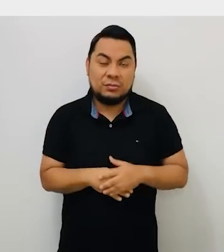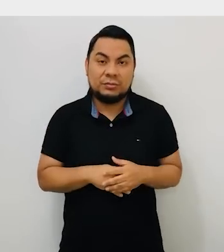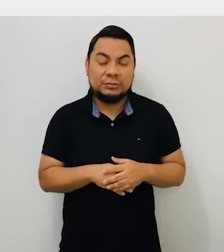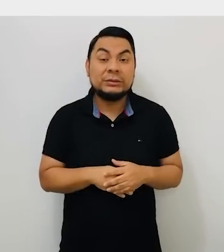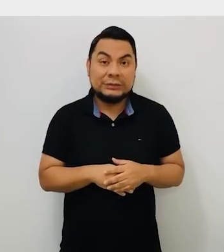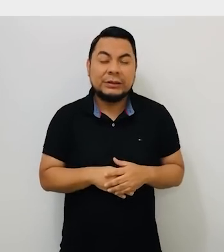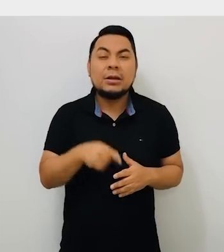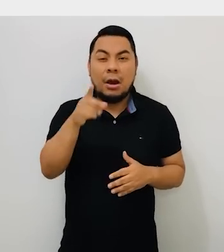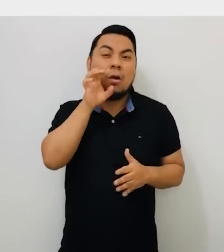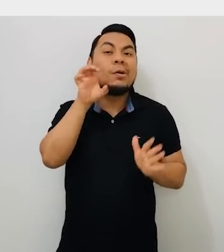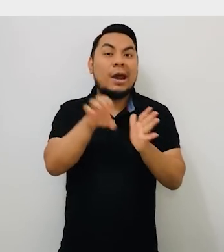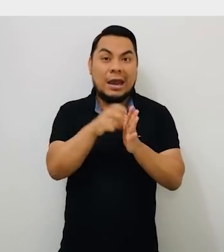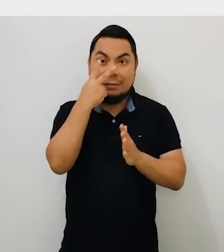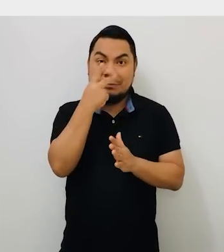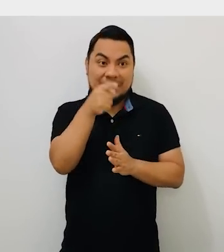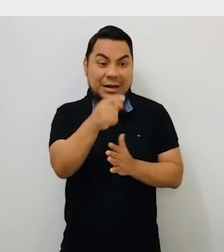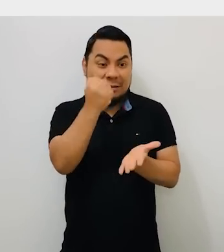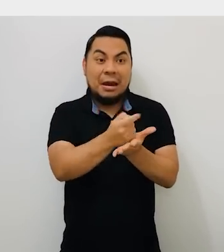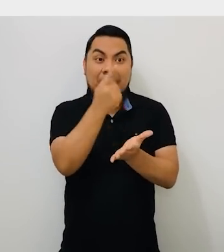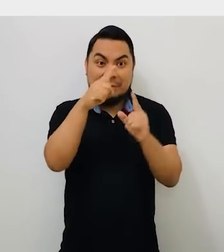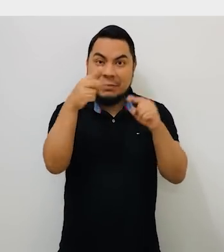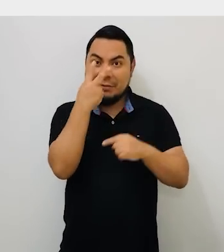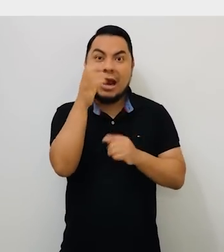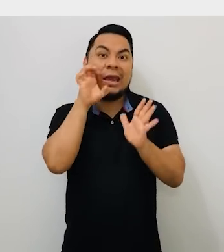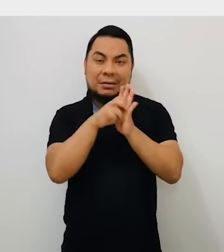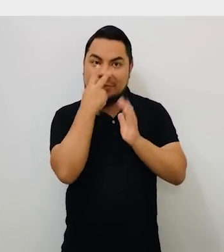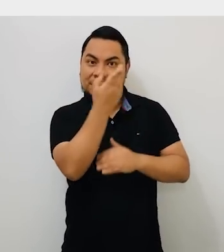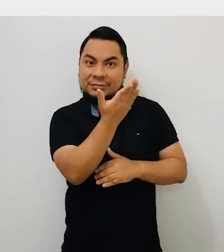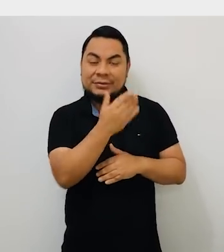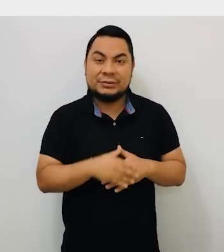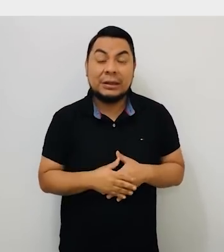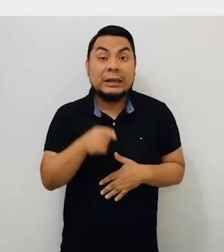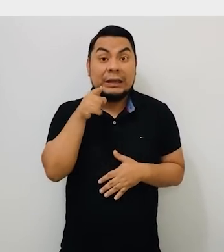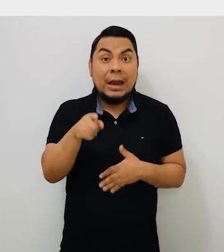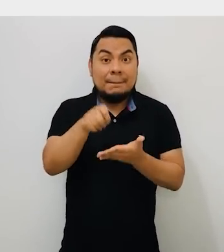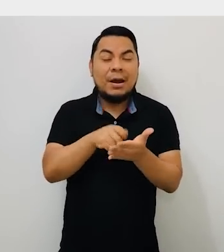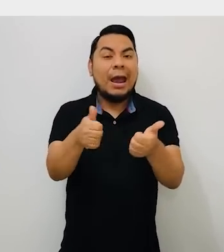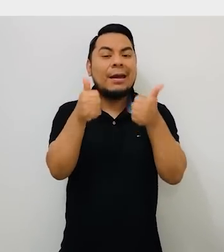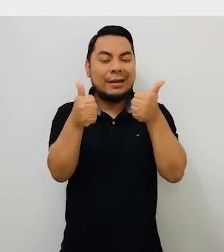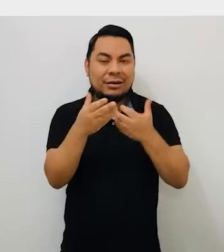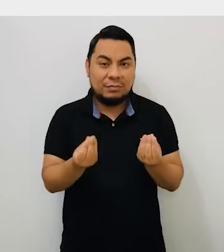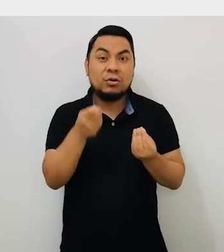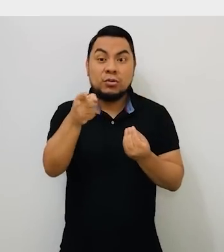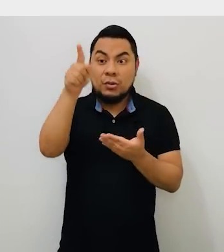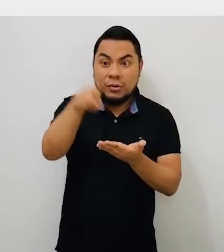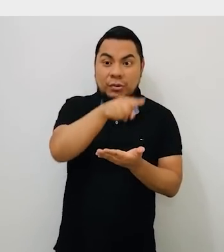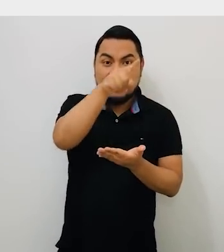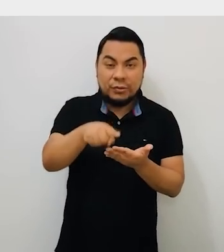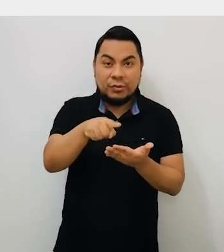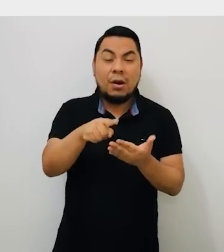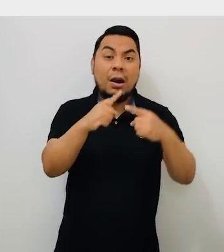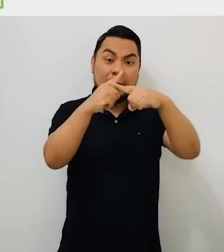símbolo. Observa el ejemplo de voto válido en una cédula regional. Nota que el voto es válido